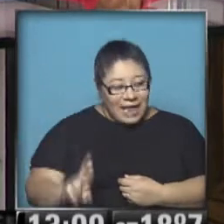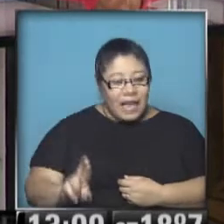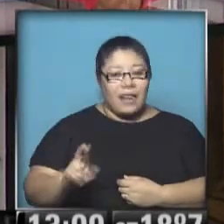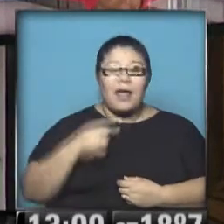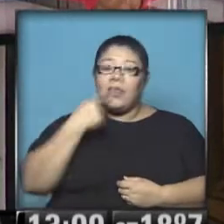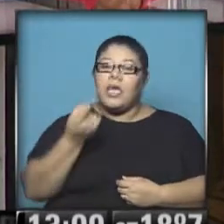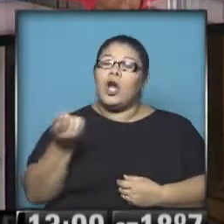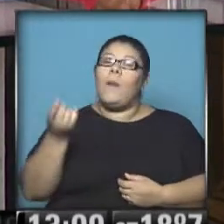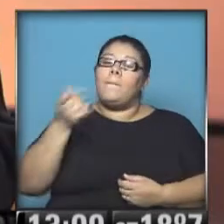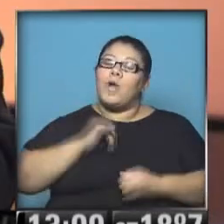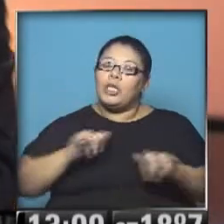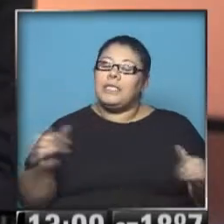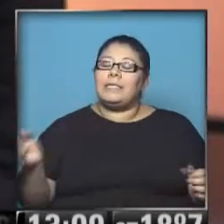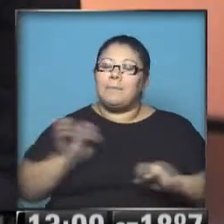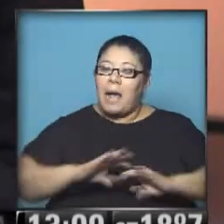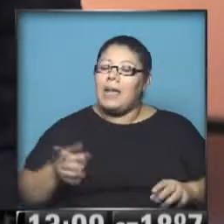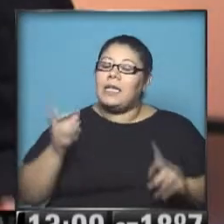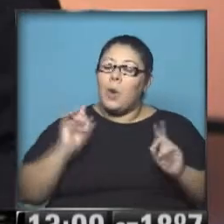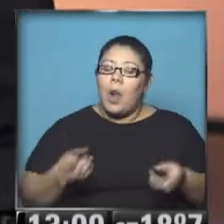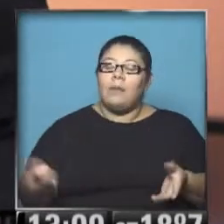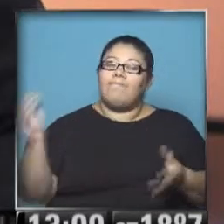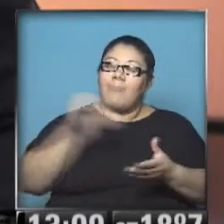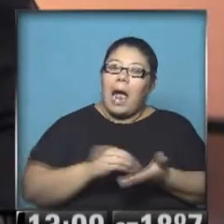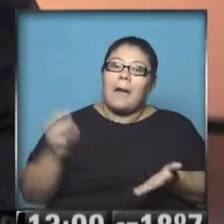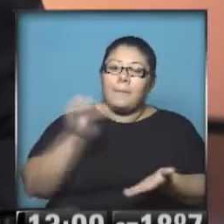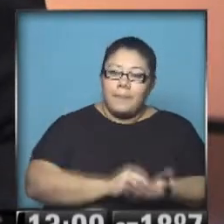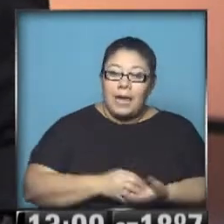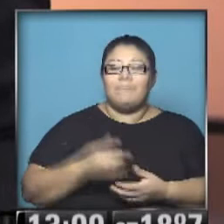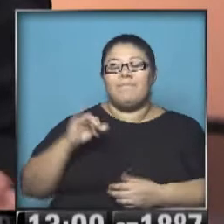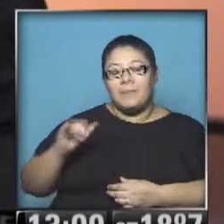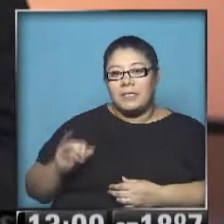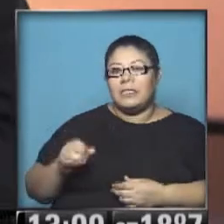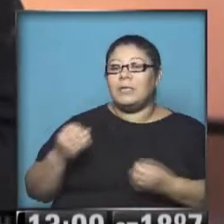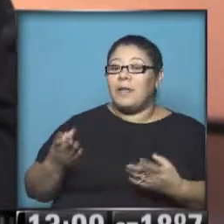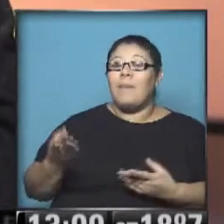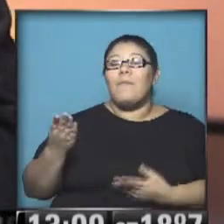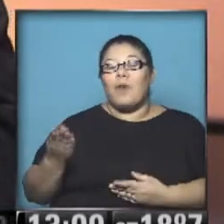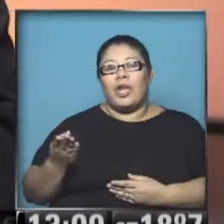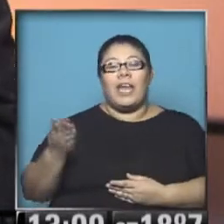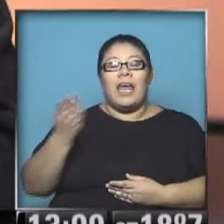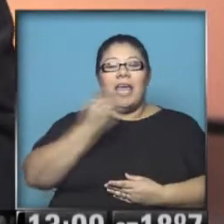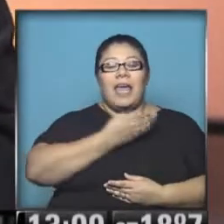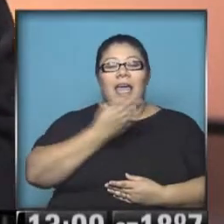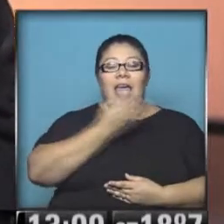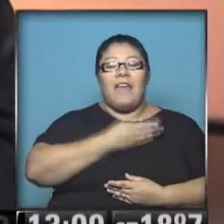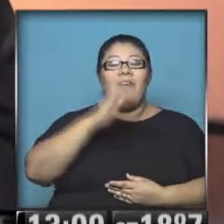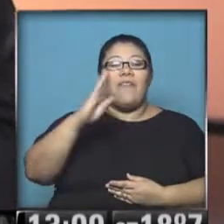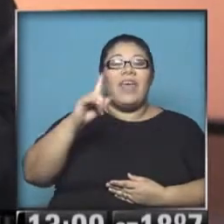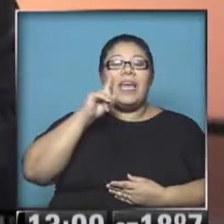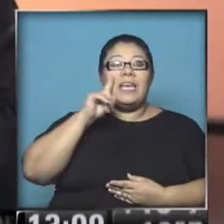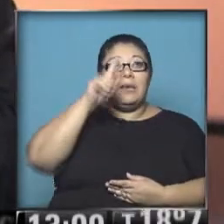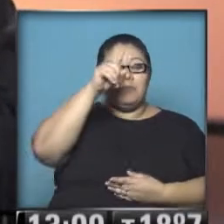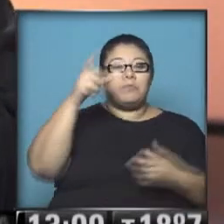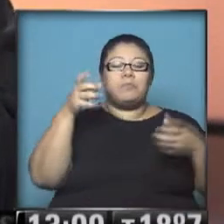eso está sucediendo. ¿Cómo andas, Maxi? ¿Cómo va, Roberto? ¿Cómo va, Silvia? Claro, lo que pasa es que el FBI aprieta de una manera muy singular. Es,